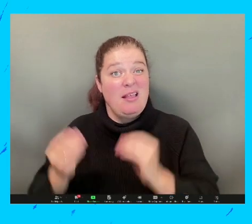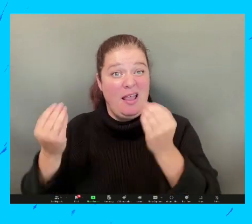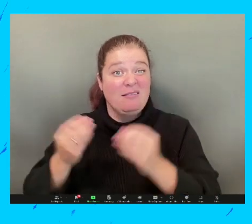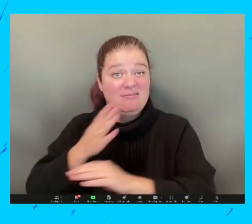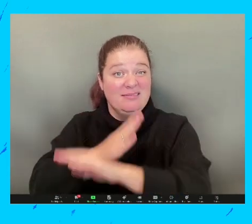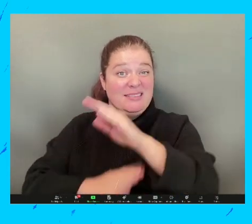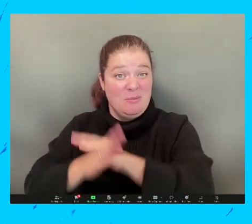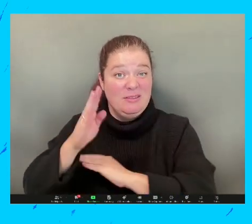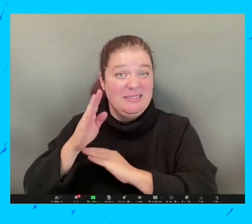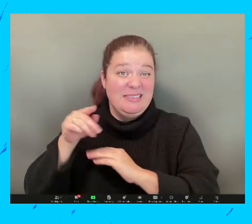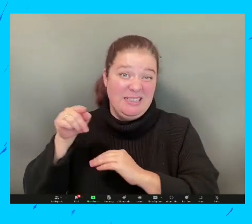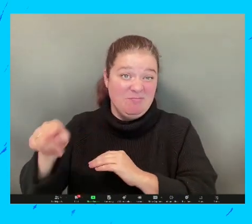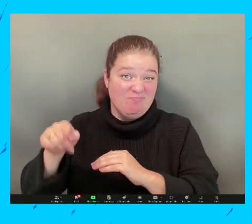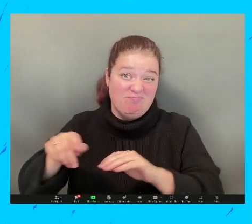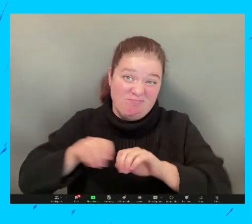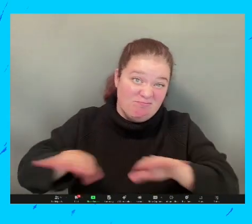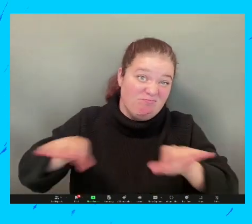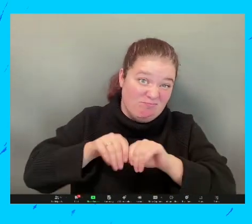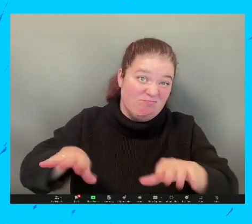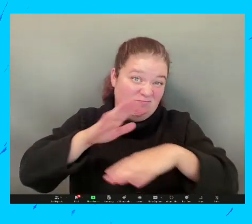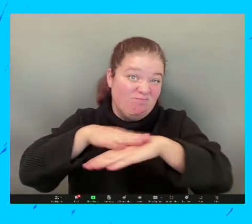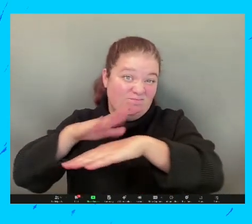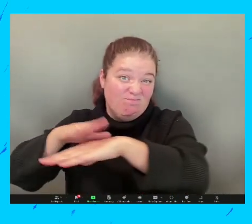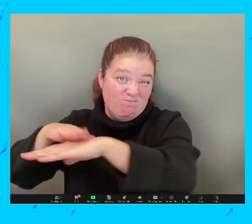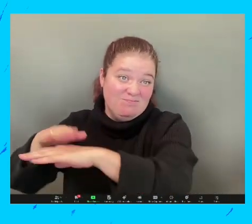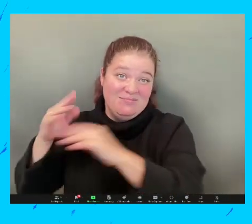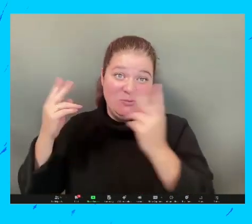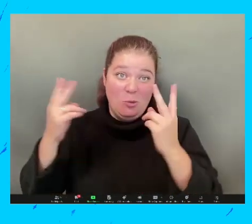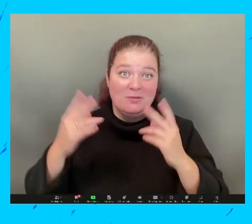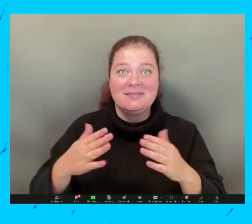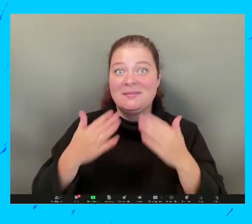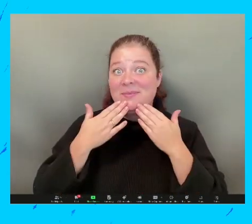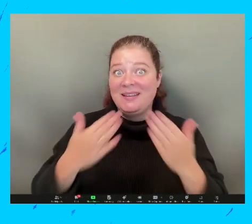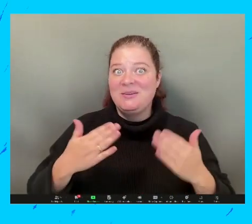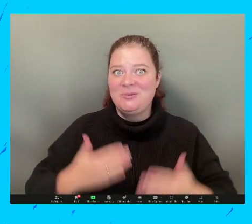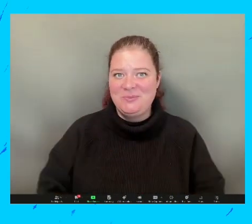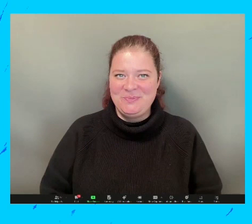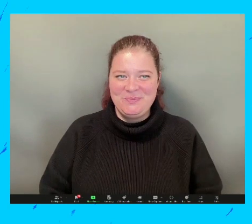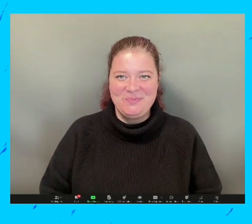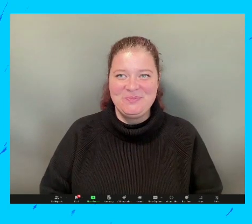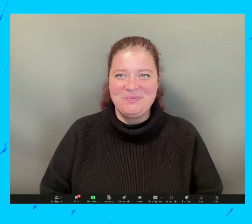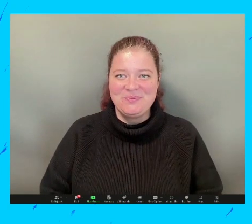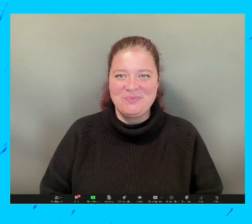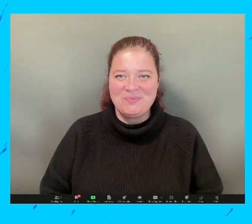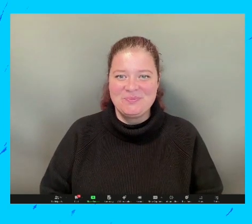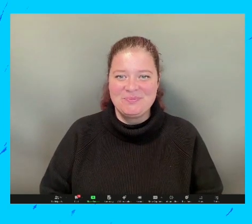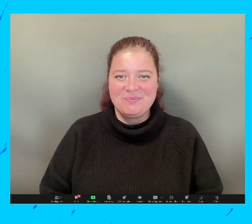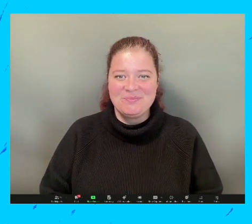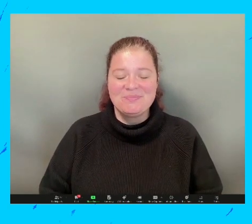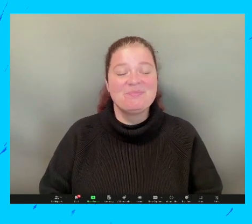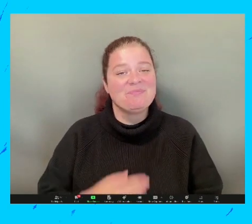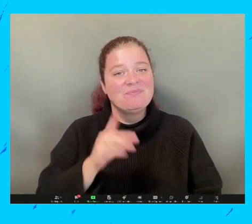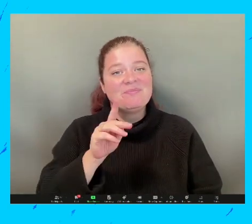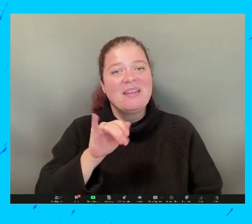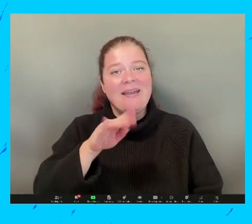alcanzar con las nuevas personas con discapacidad, por ejemplo. Así que eso era. Muchas gracias. Muchas gracias.